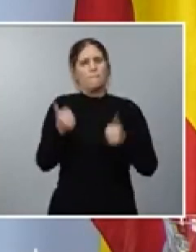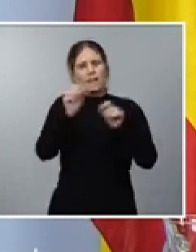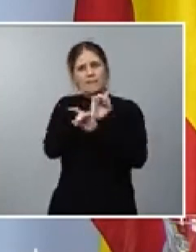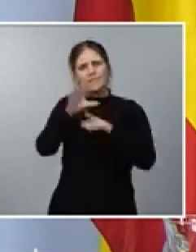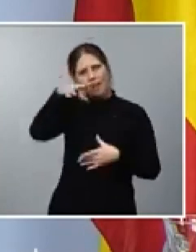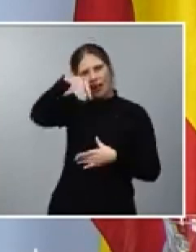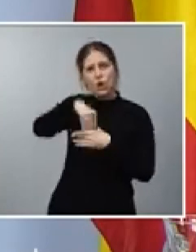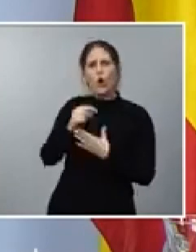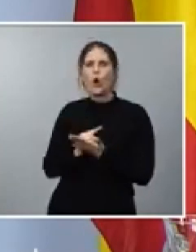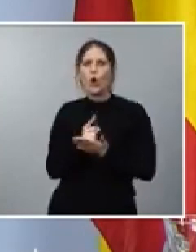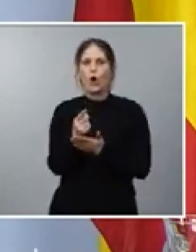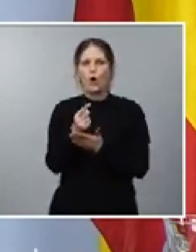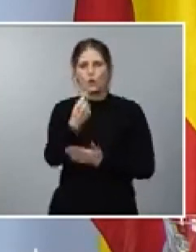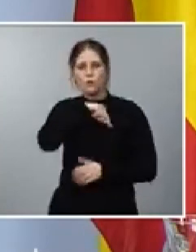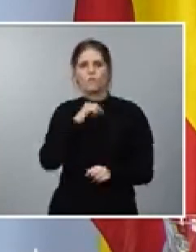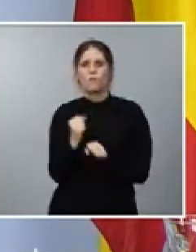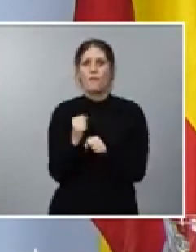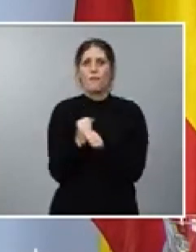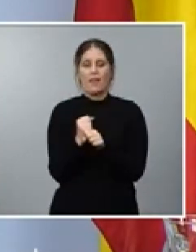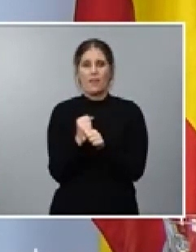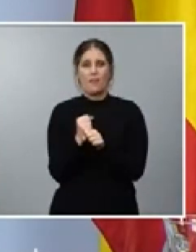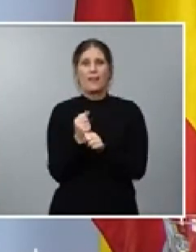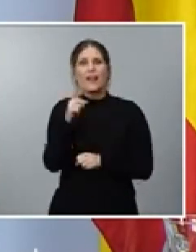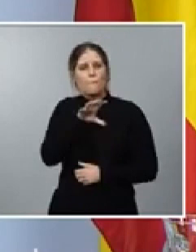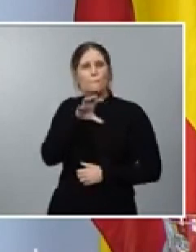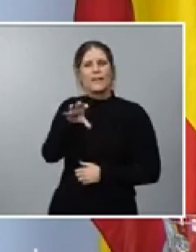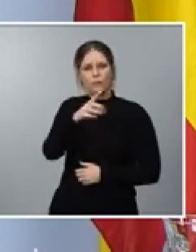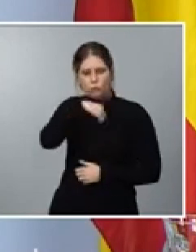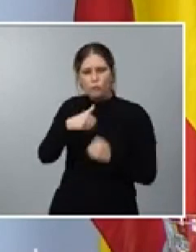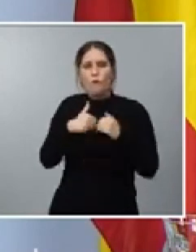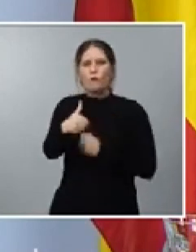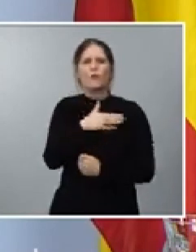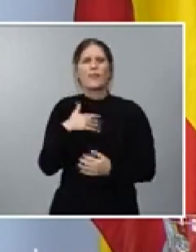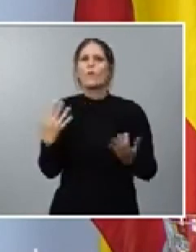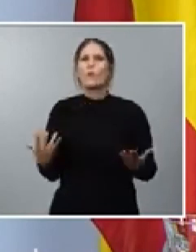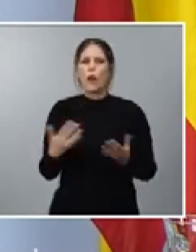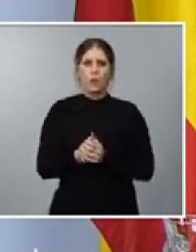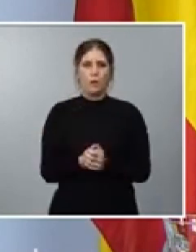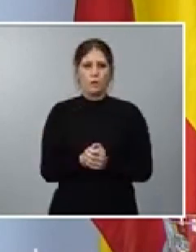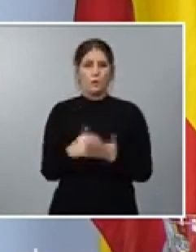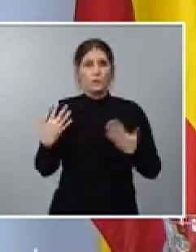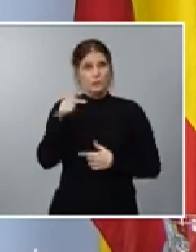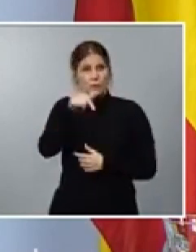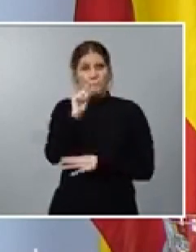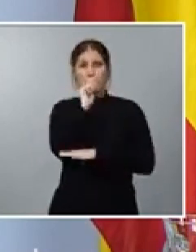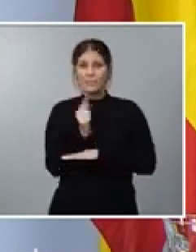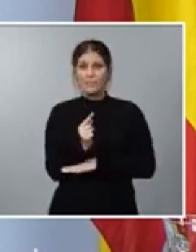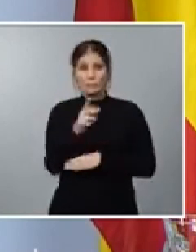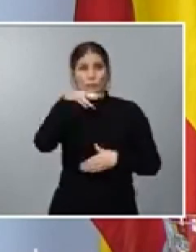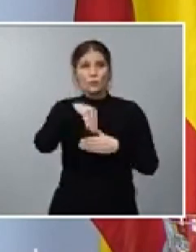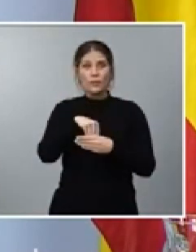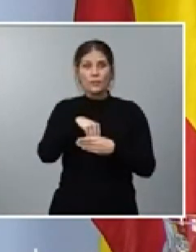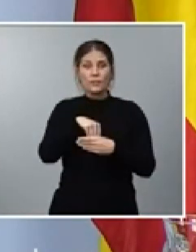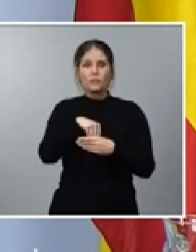nuestra hoja de ruta y en la que dibujamos qué país queremos. Por tanto, van a ser unos presupuestos que